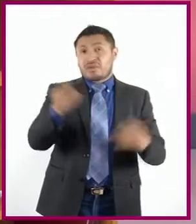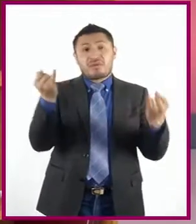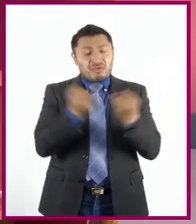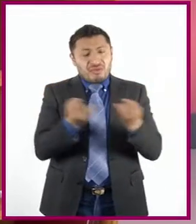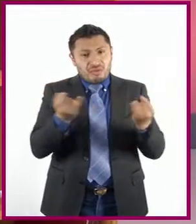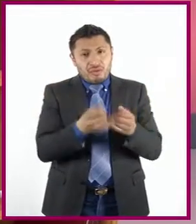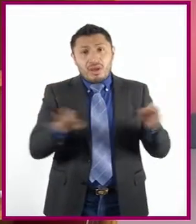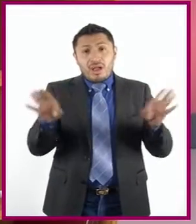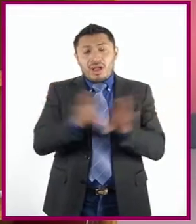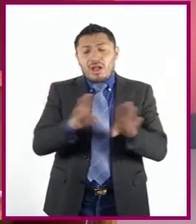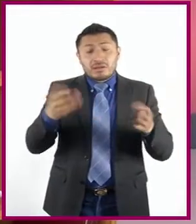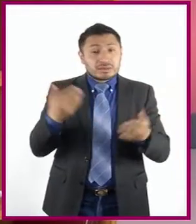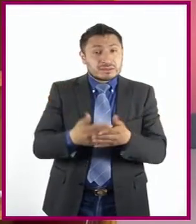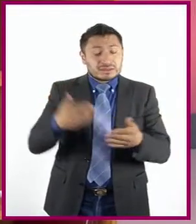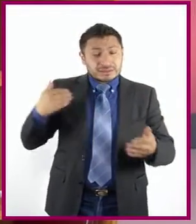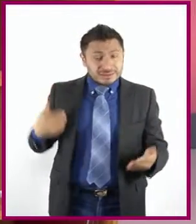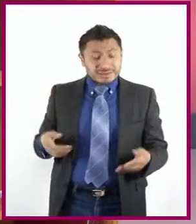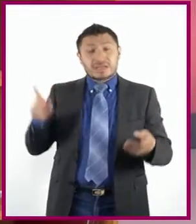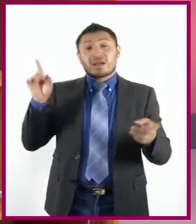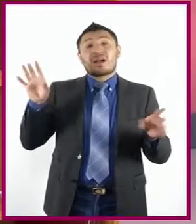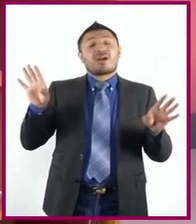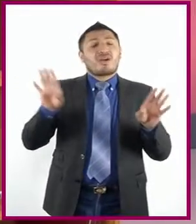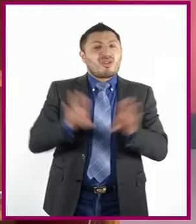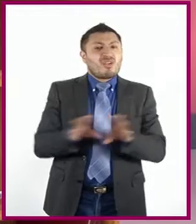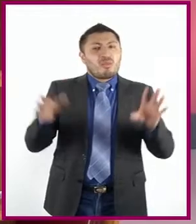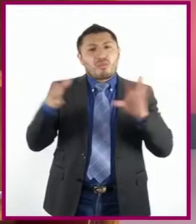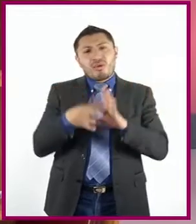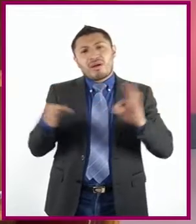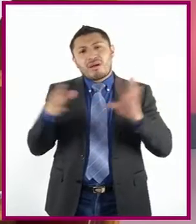cómo y desde dónde es relatado.